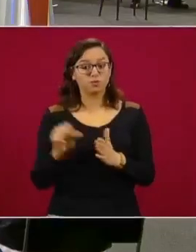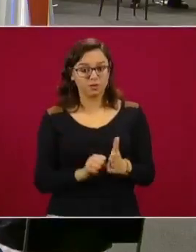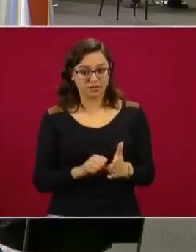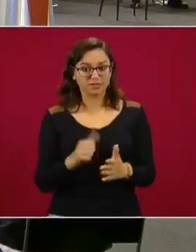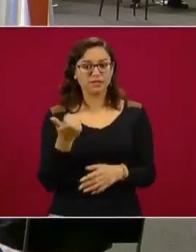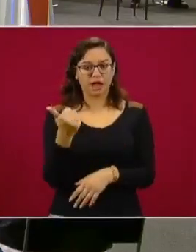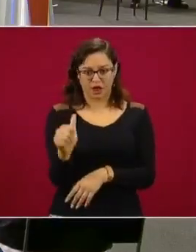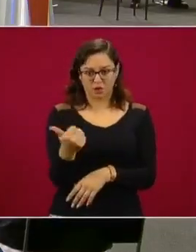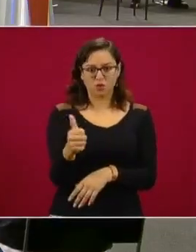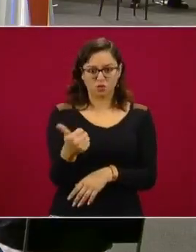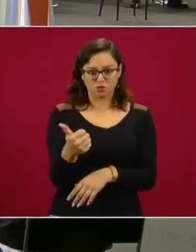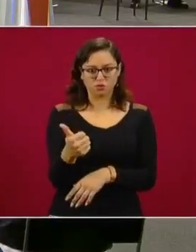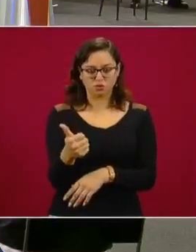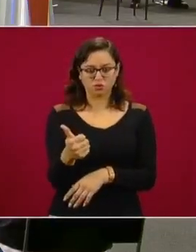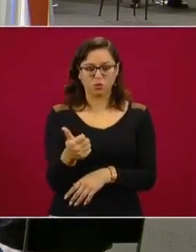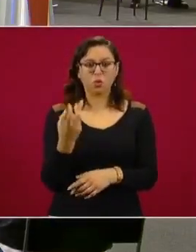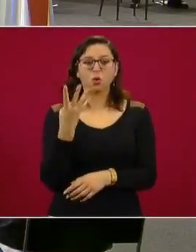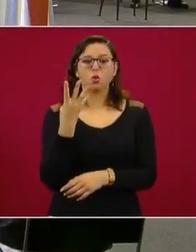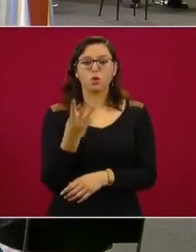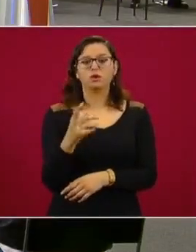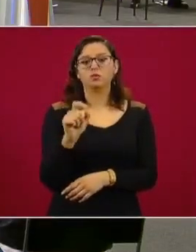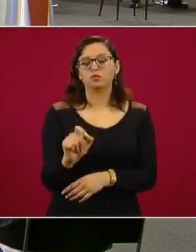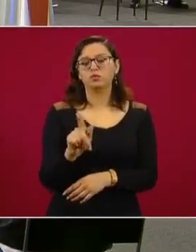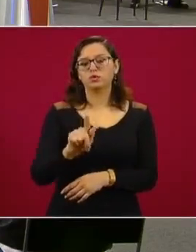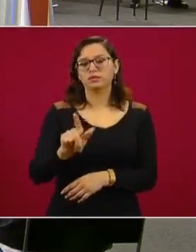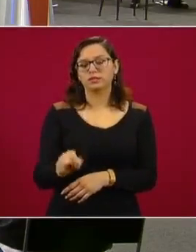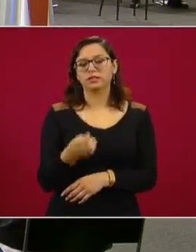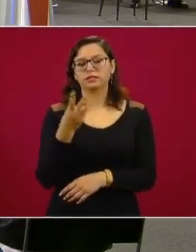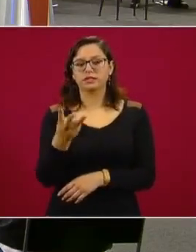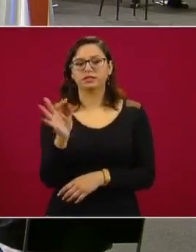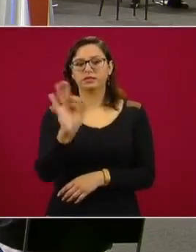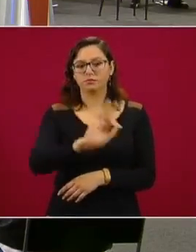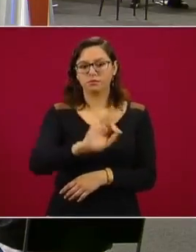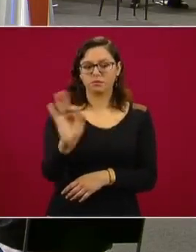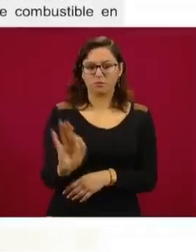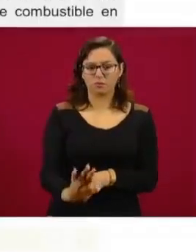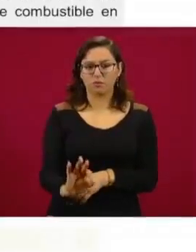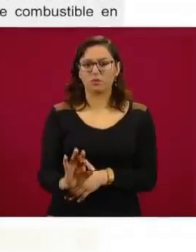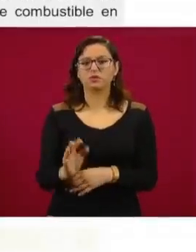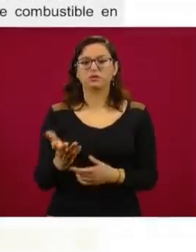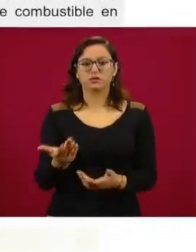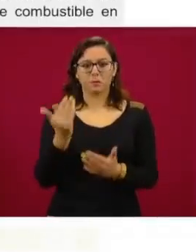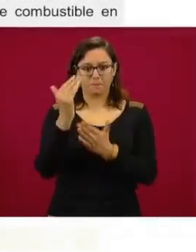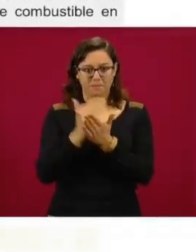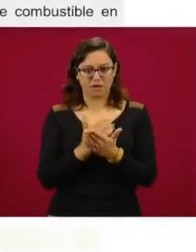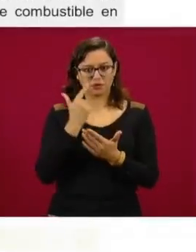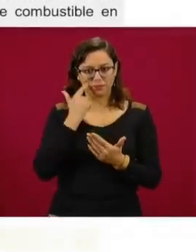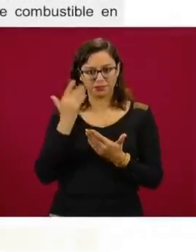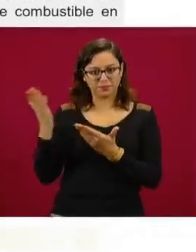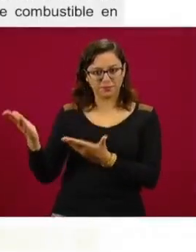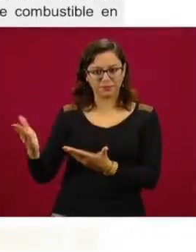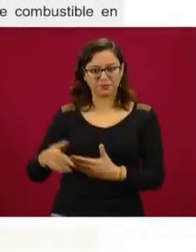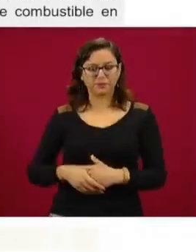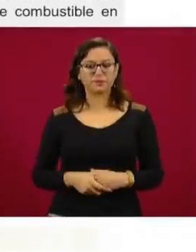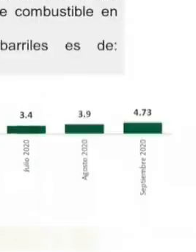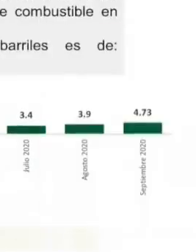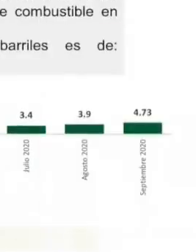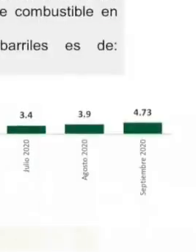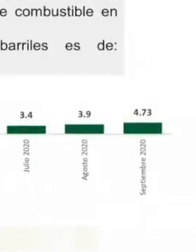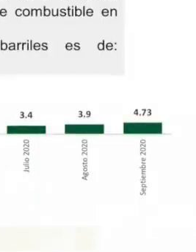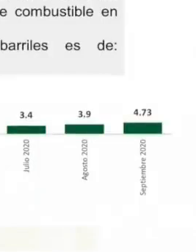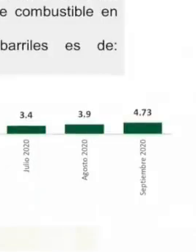analizando, con el 4.73 de barriles, miles de barriles al día.